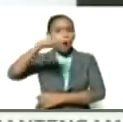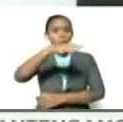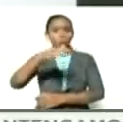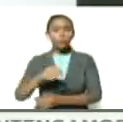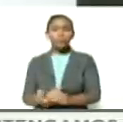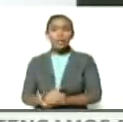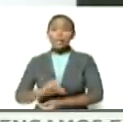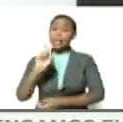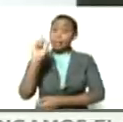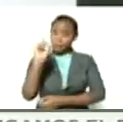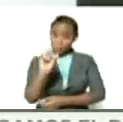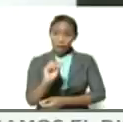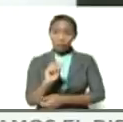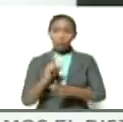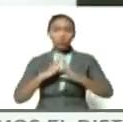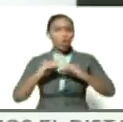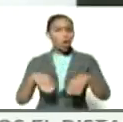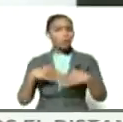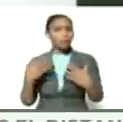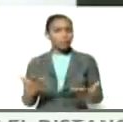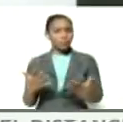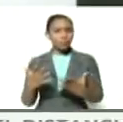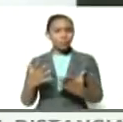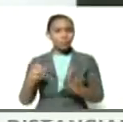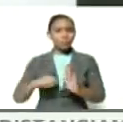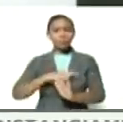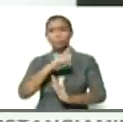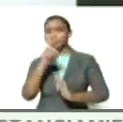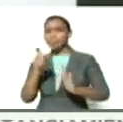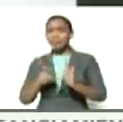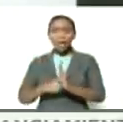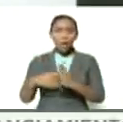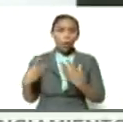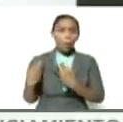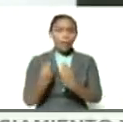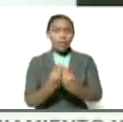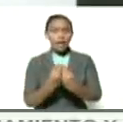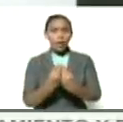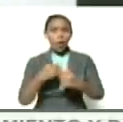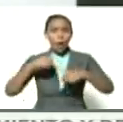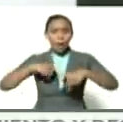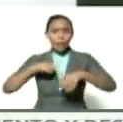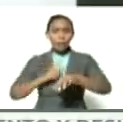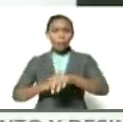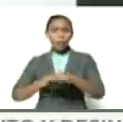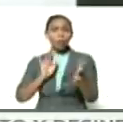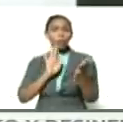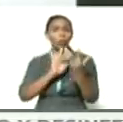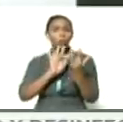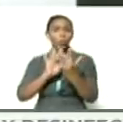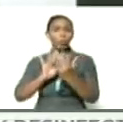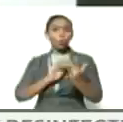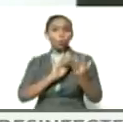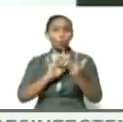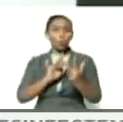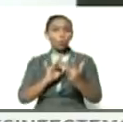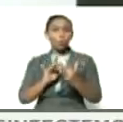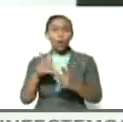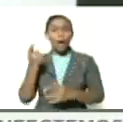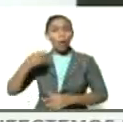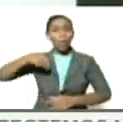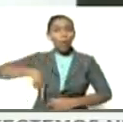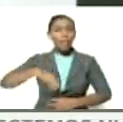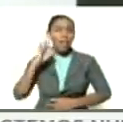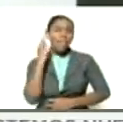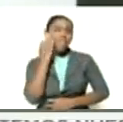Y también, todos los, el resto de los compañeros que se están conectando en este momento por las cuentas